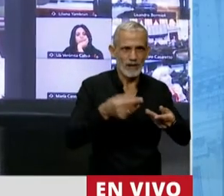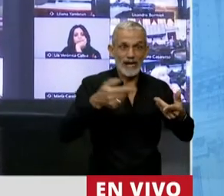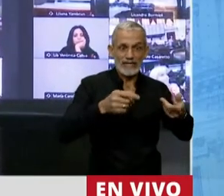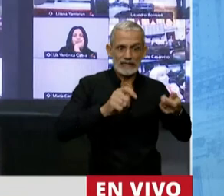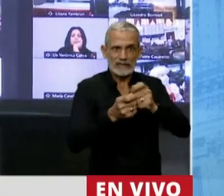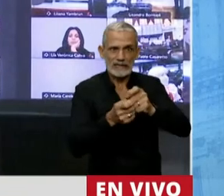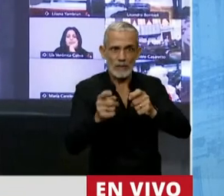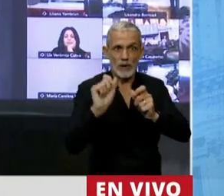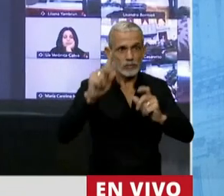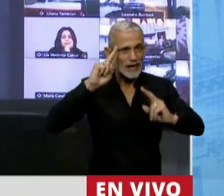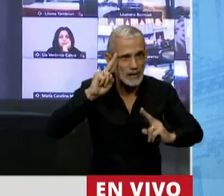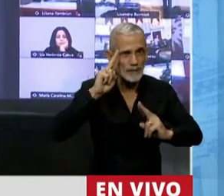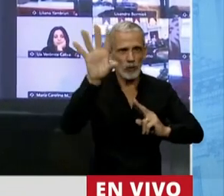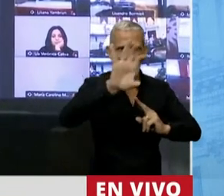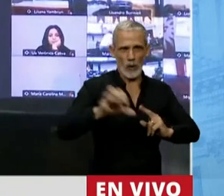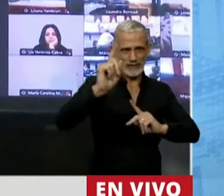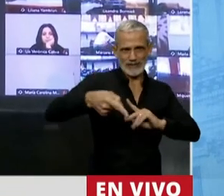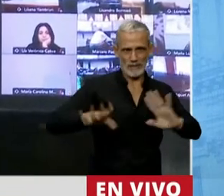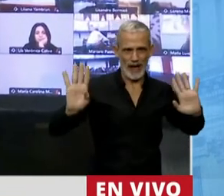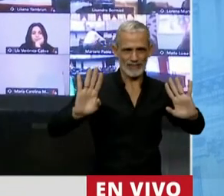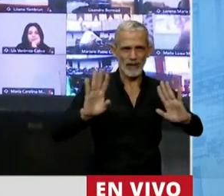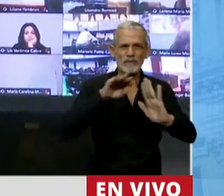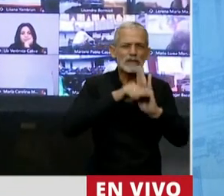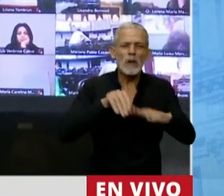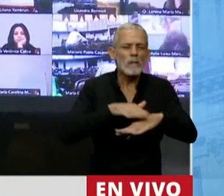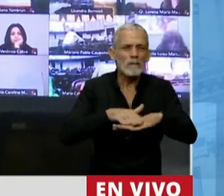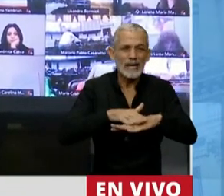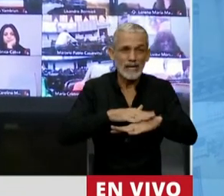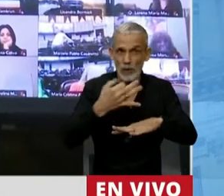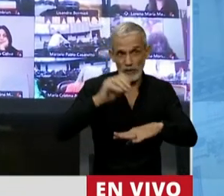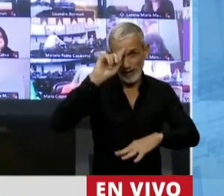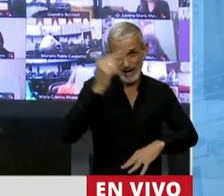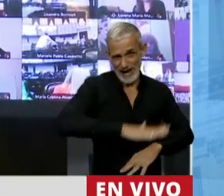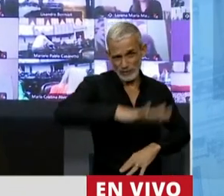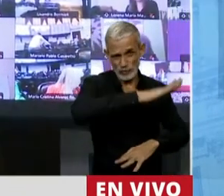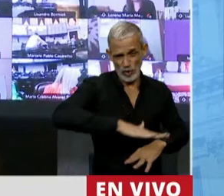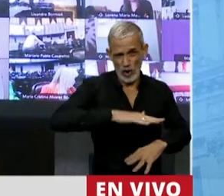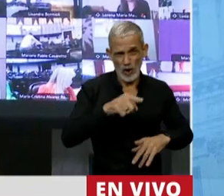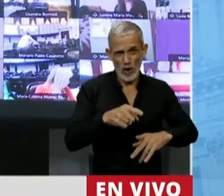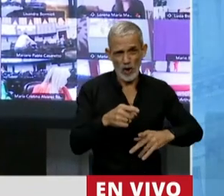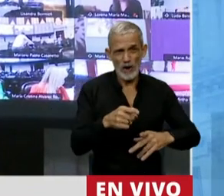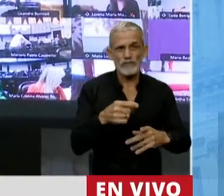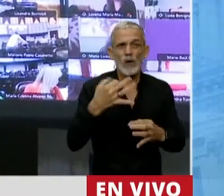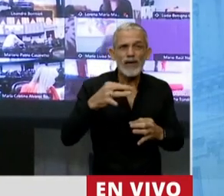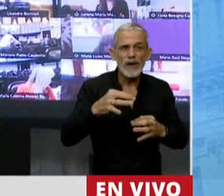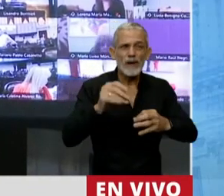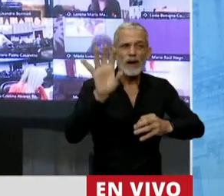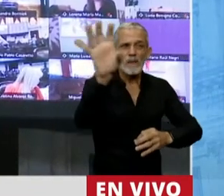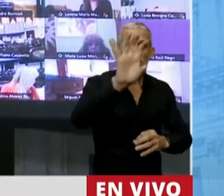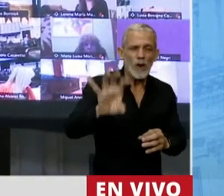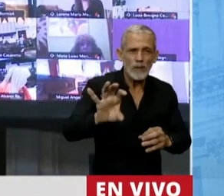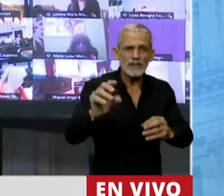las jurisdicciones locales. O sea, los contenidos mínimos, Presidente, escapan a la competencia provincial